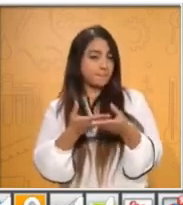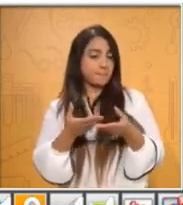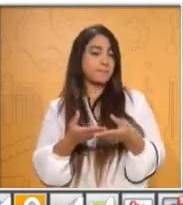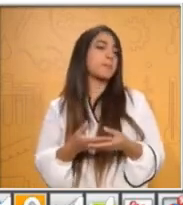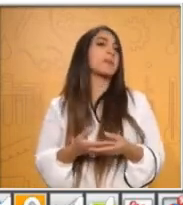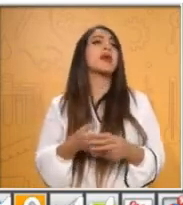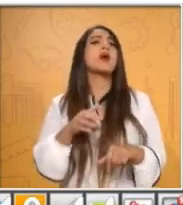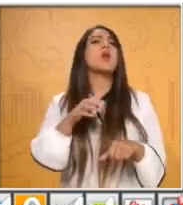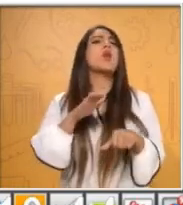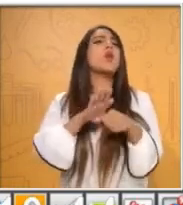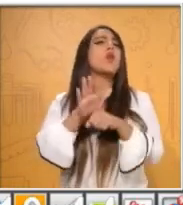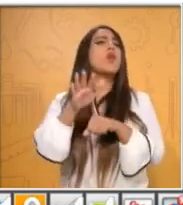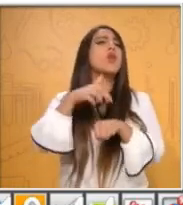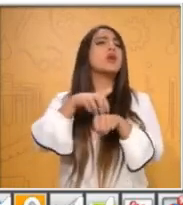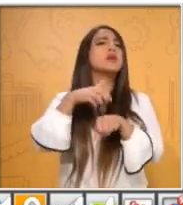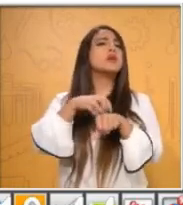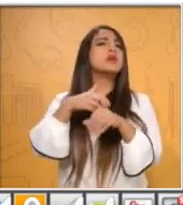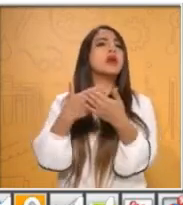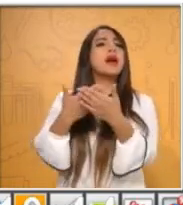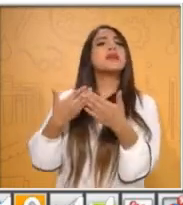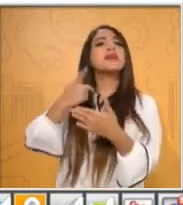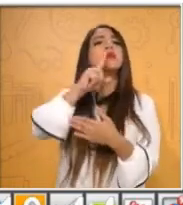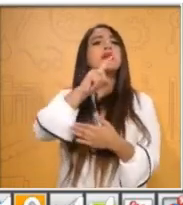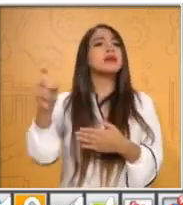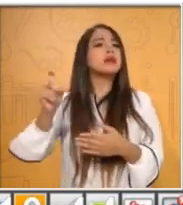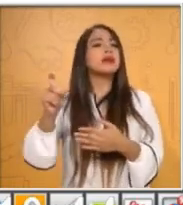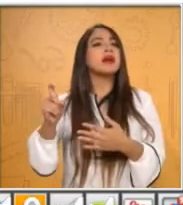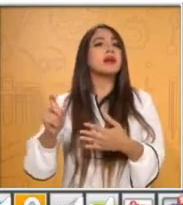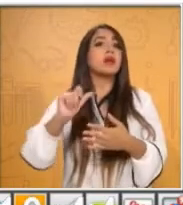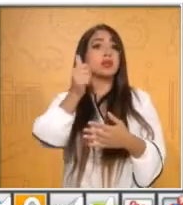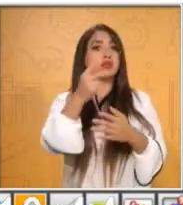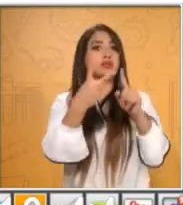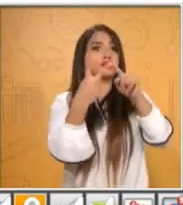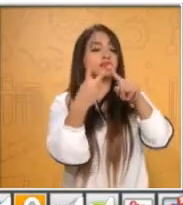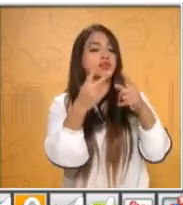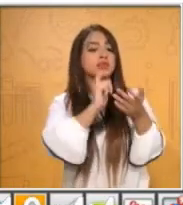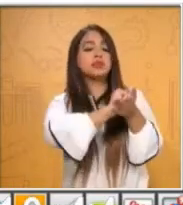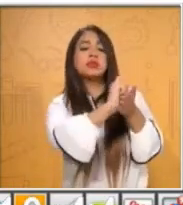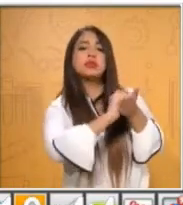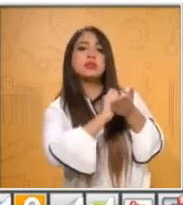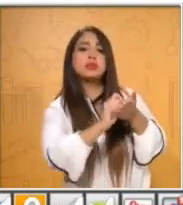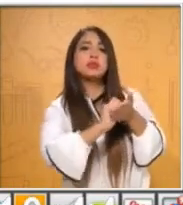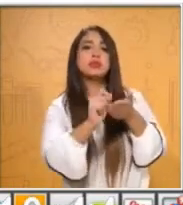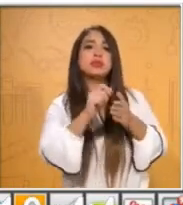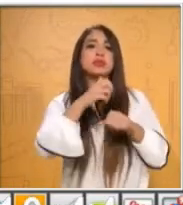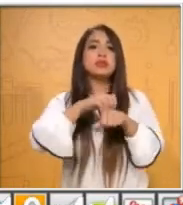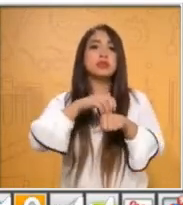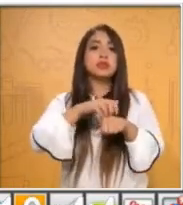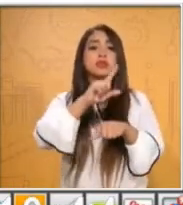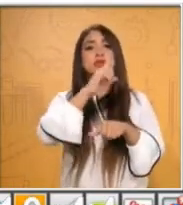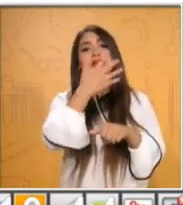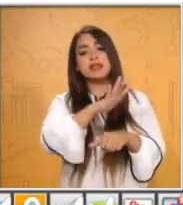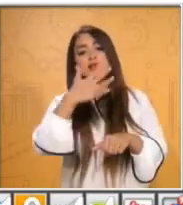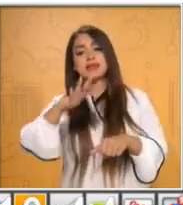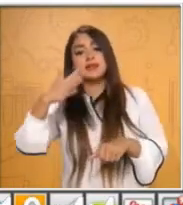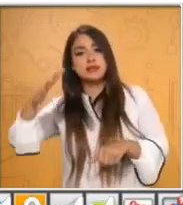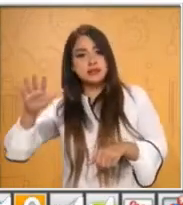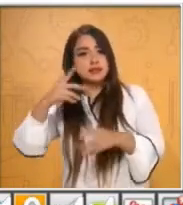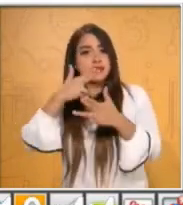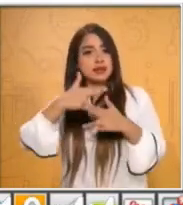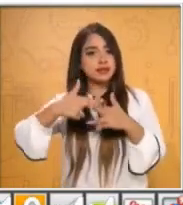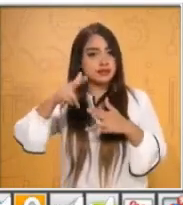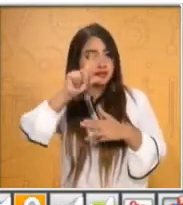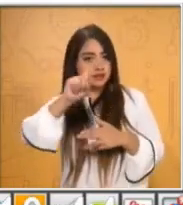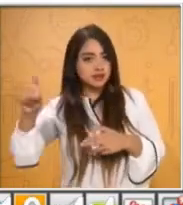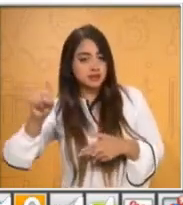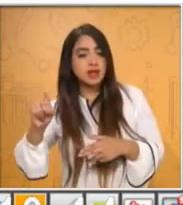Escribe los números de 10 en 10 hasta el 100. ¿Qué número va antes del 60? Y